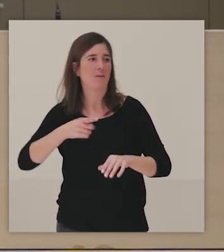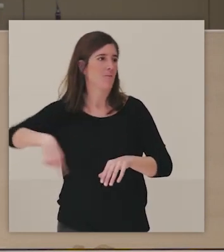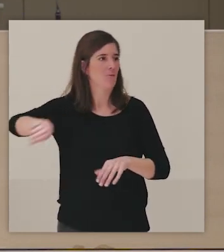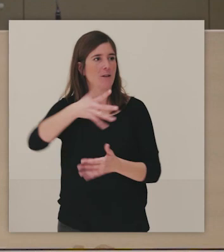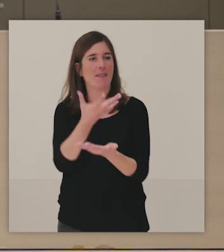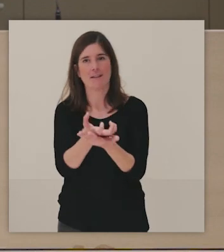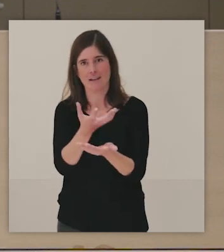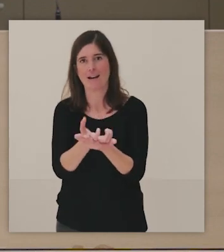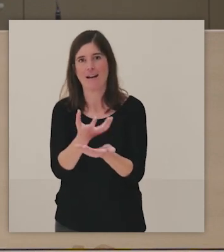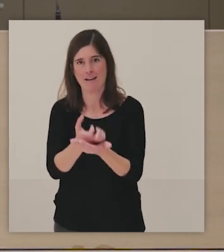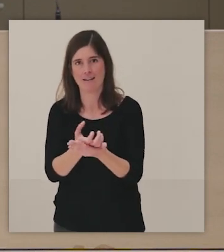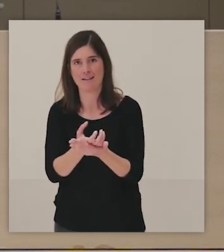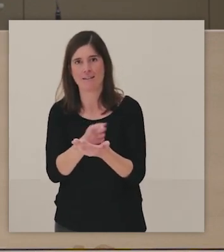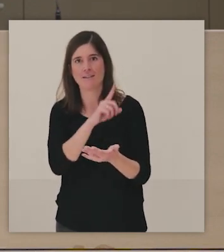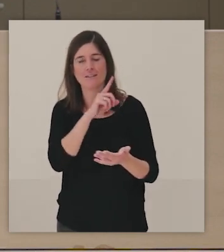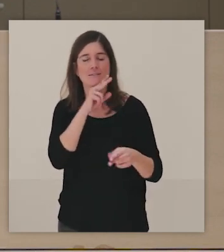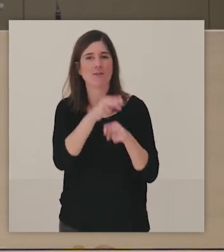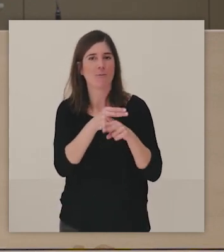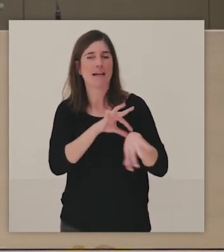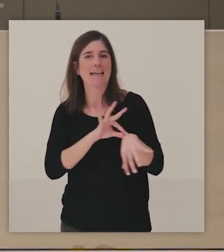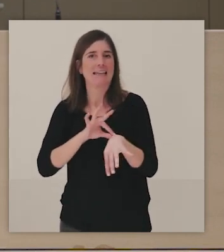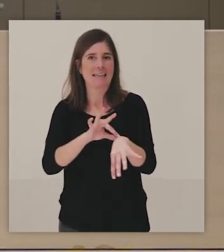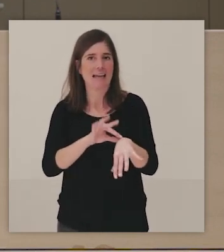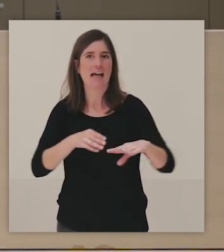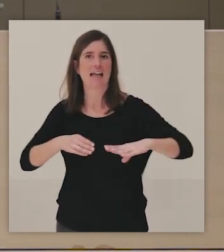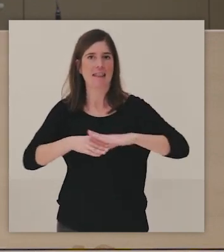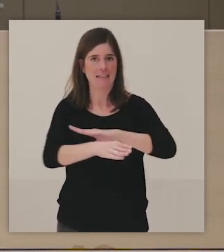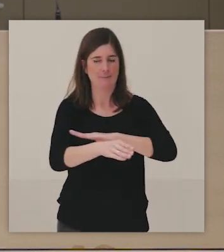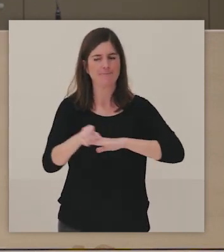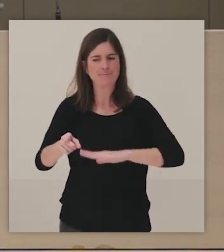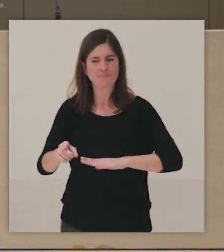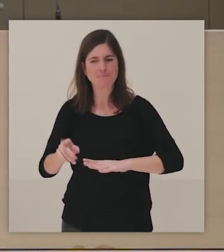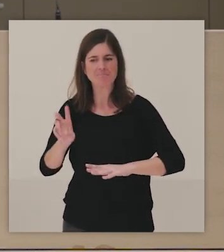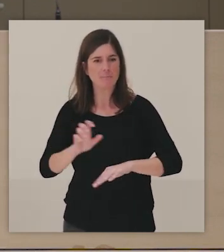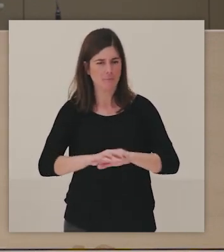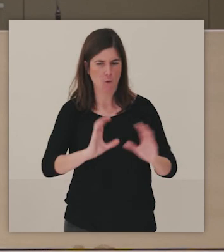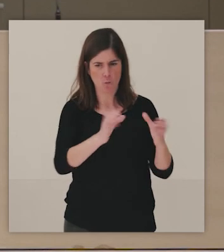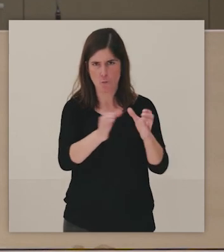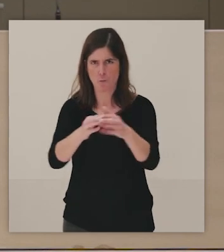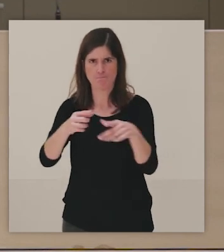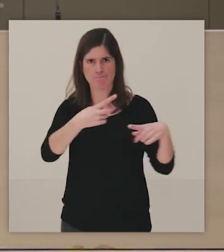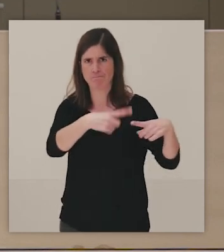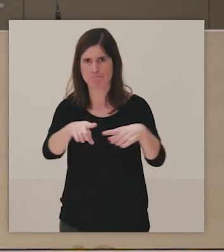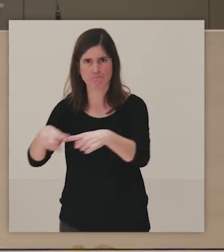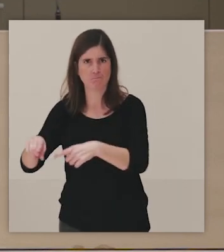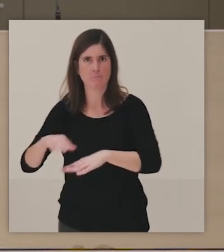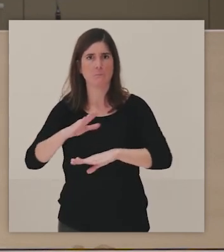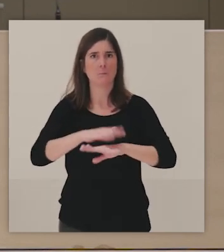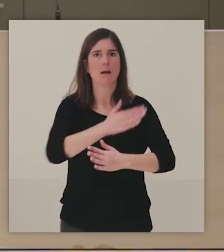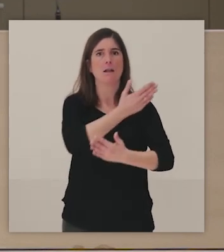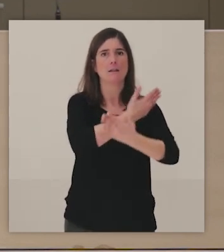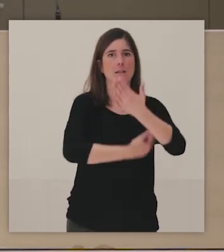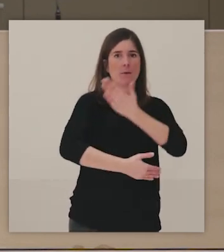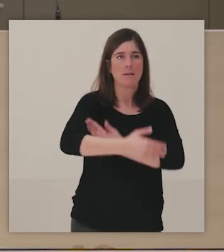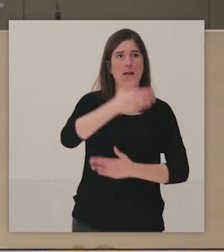con ello también quería incidir en esa idea de que esta guía accesible nos sirve para muchos públicos, no